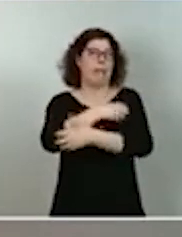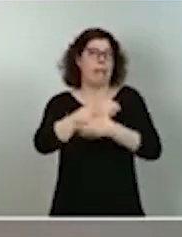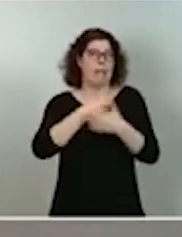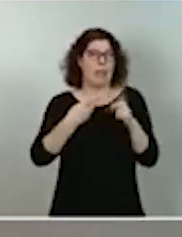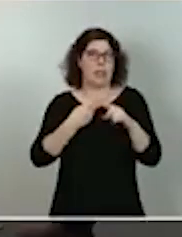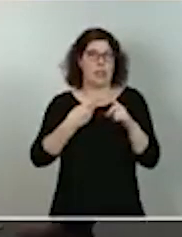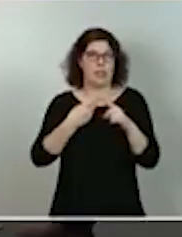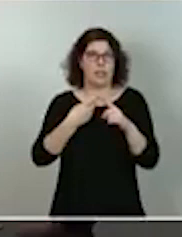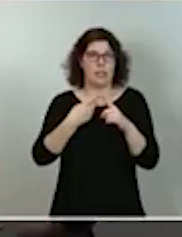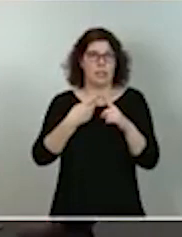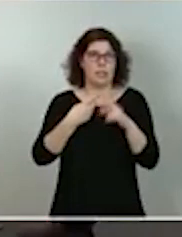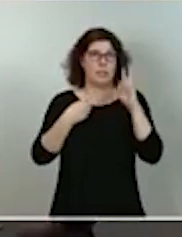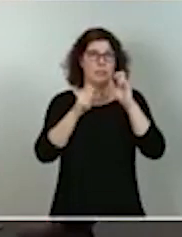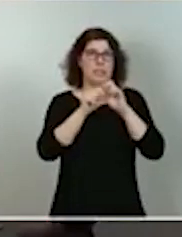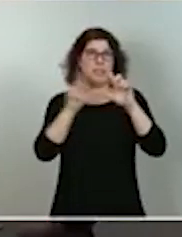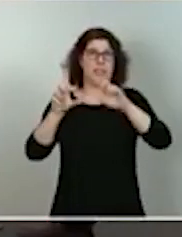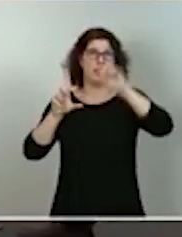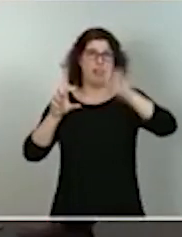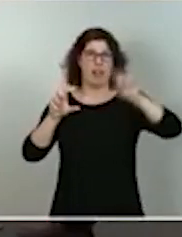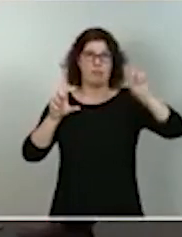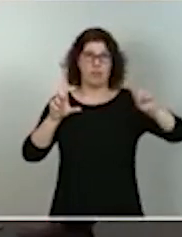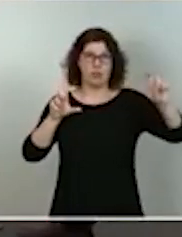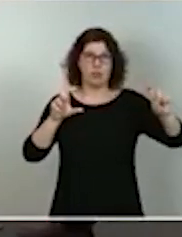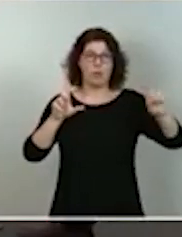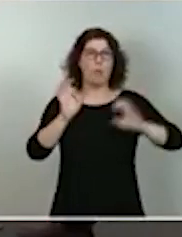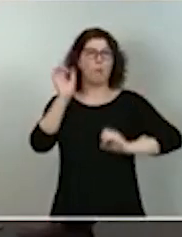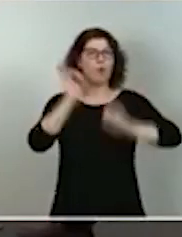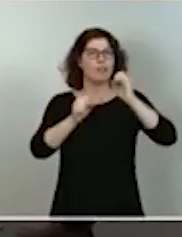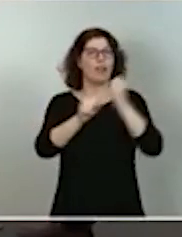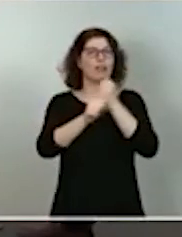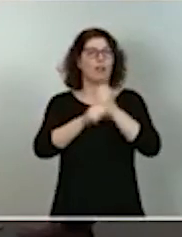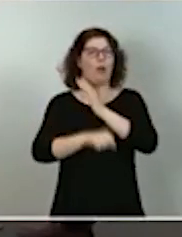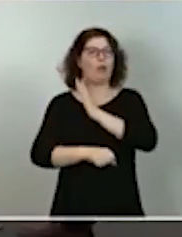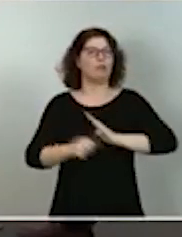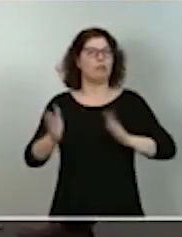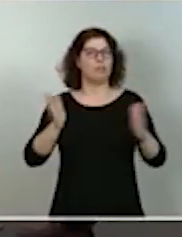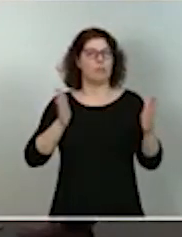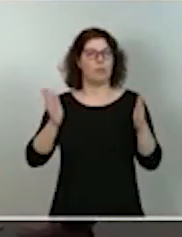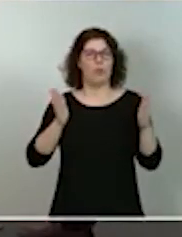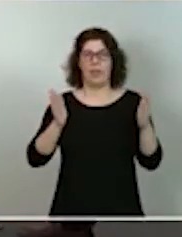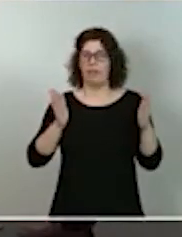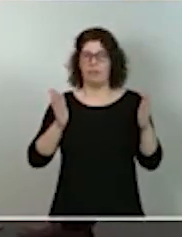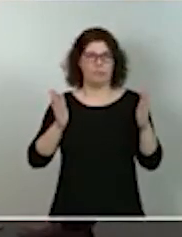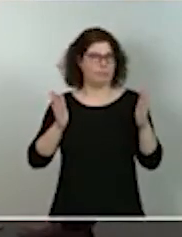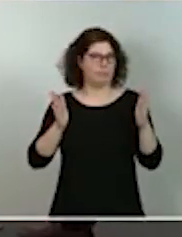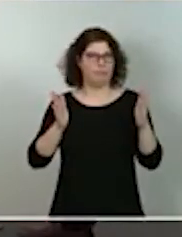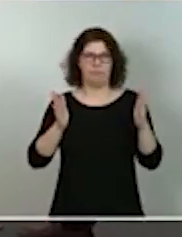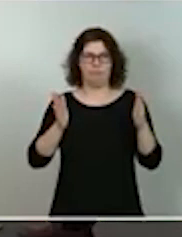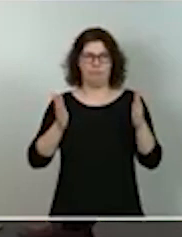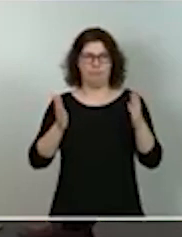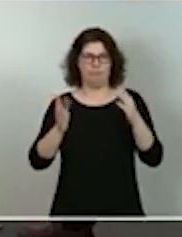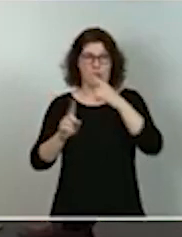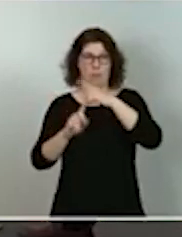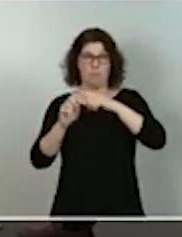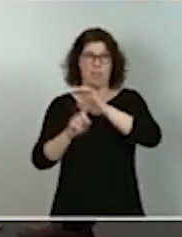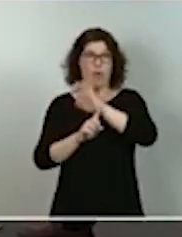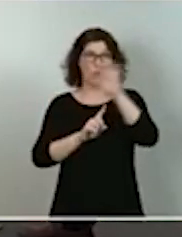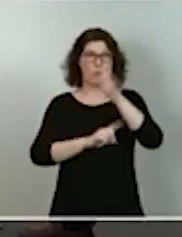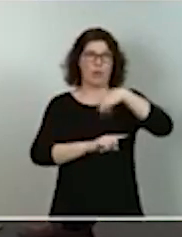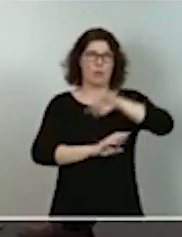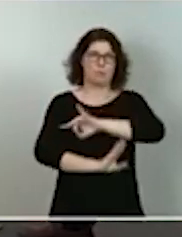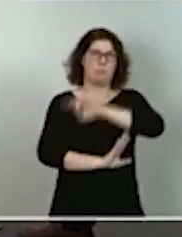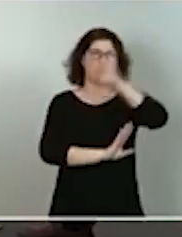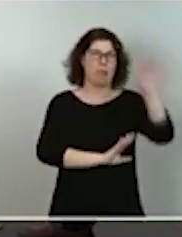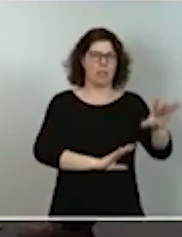gráfico, la tasa de temporalidad laboral en España está muy por encima de la media de la Unión Europea. Esto no lo podemos asumir.